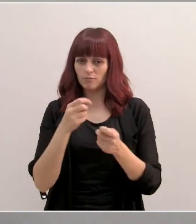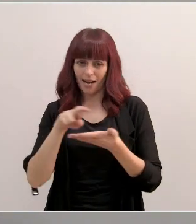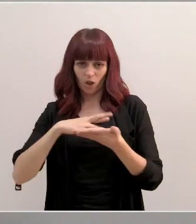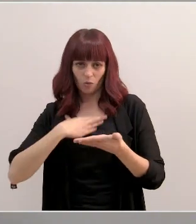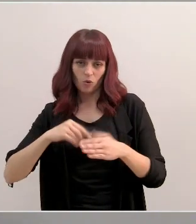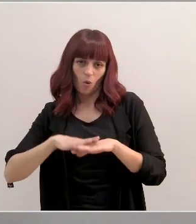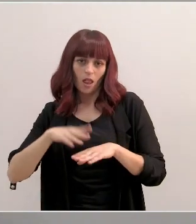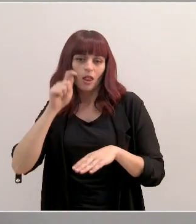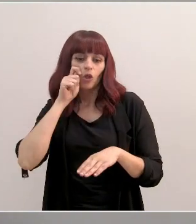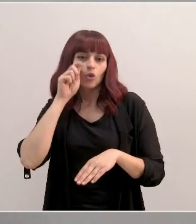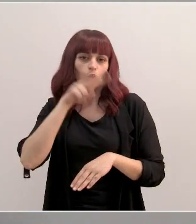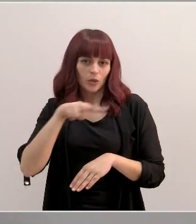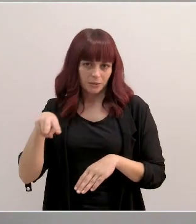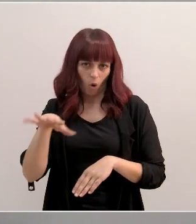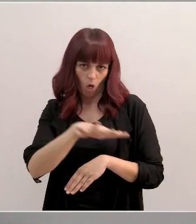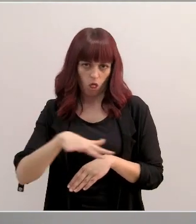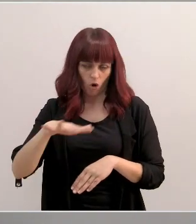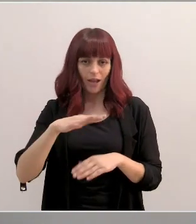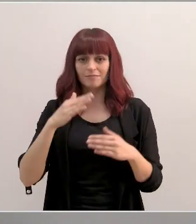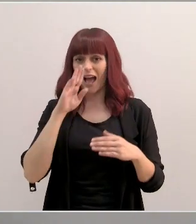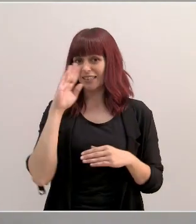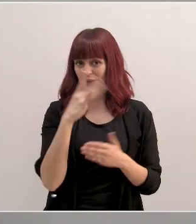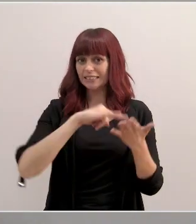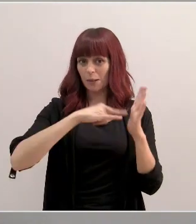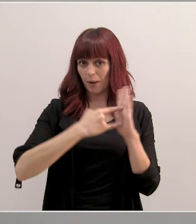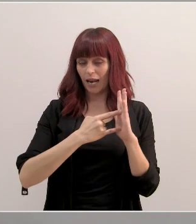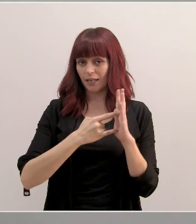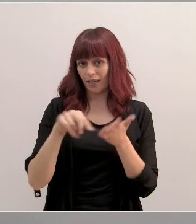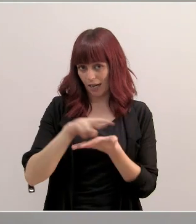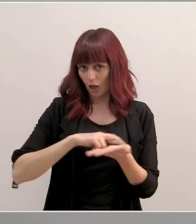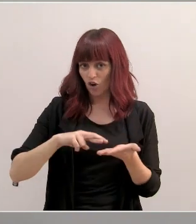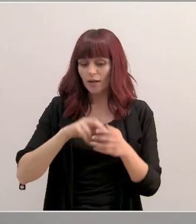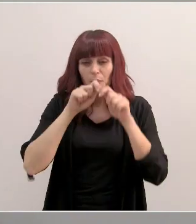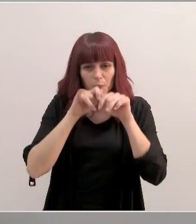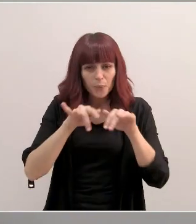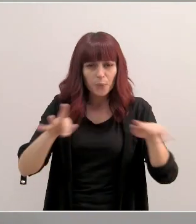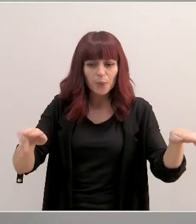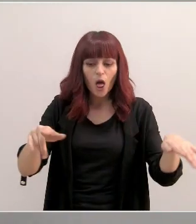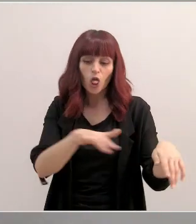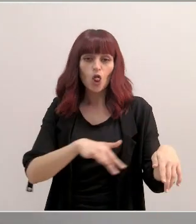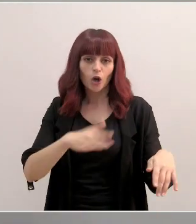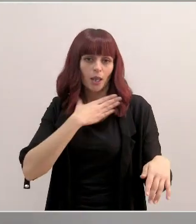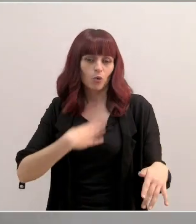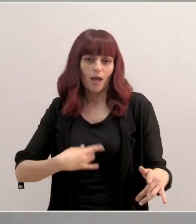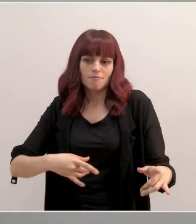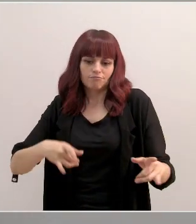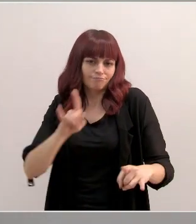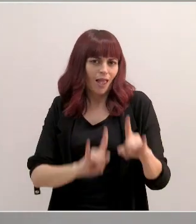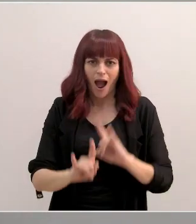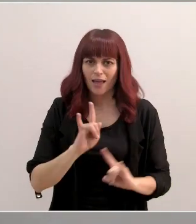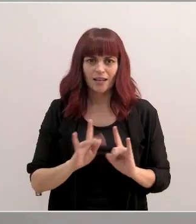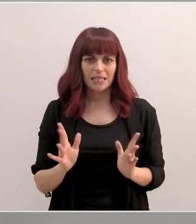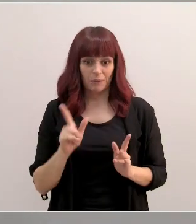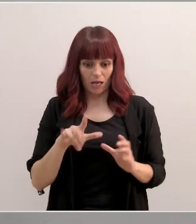turístico a través del plan de medio regional que difundirá entre los murcianos los atractivos turísticos de nuestra propia comunidad